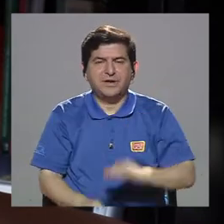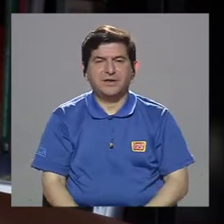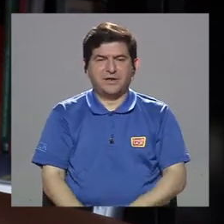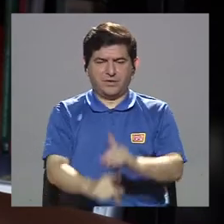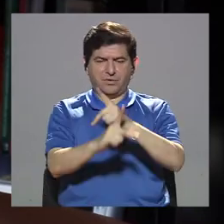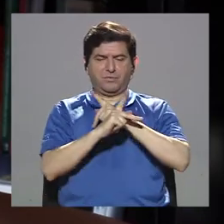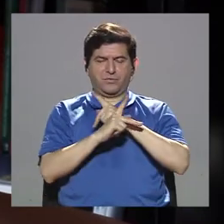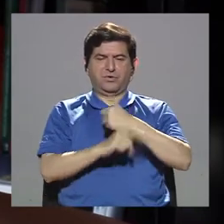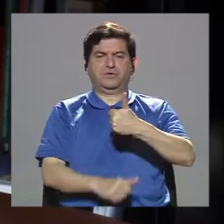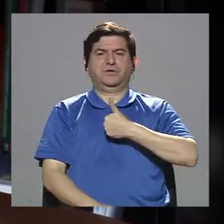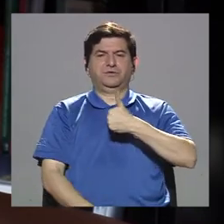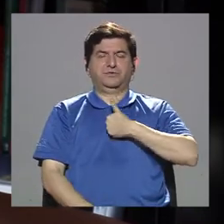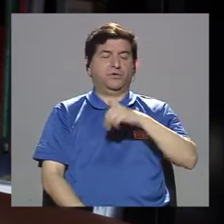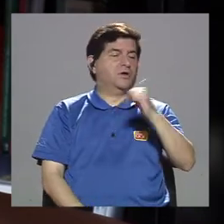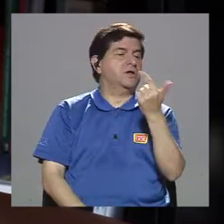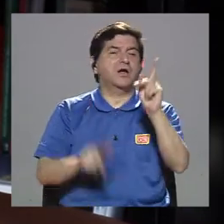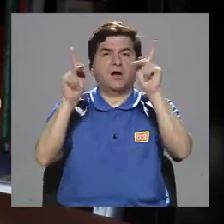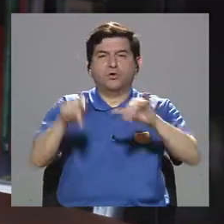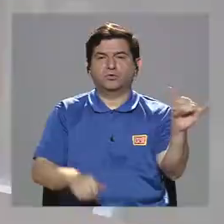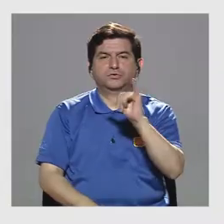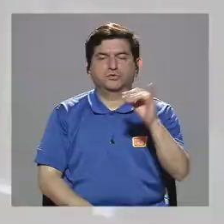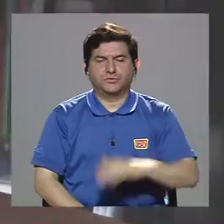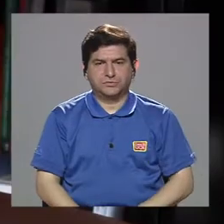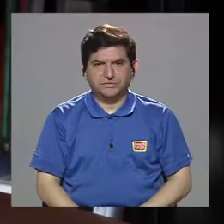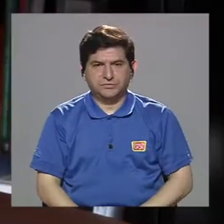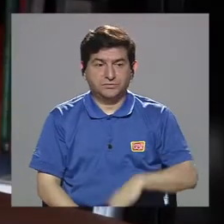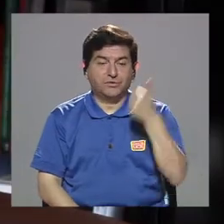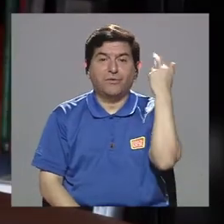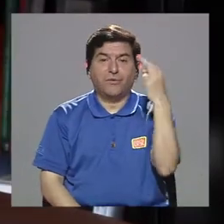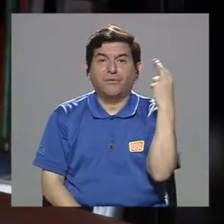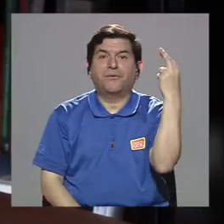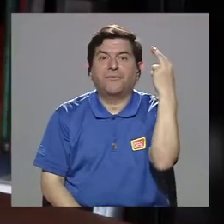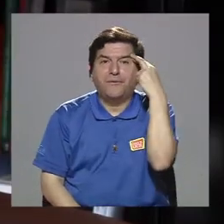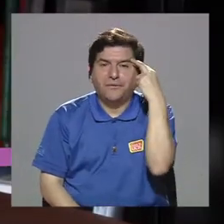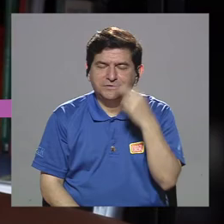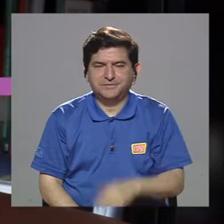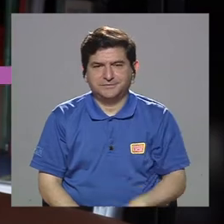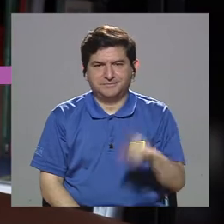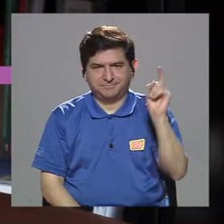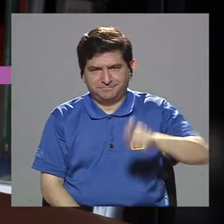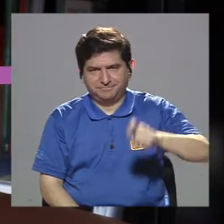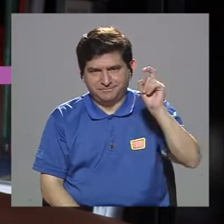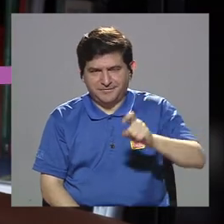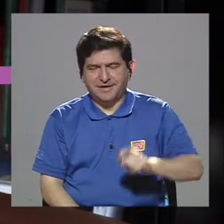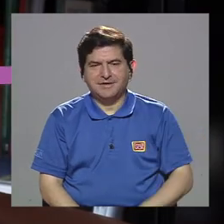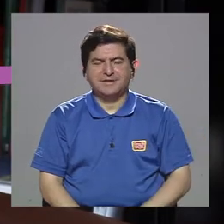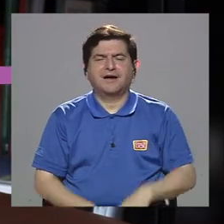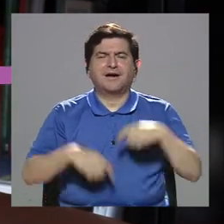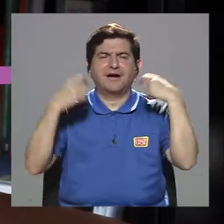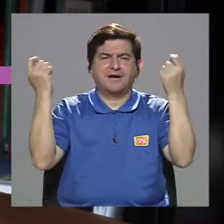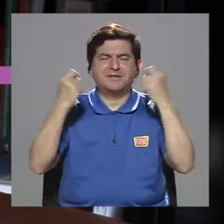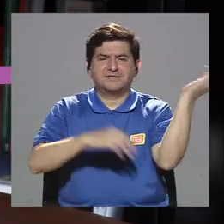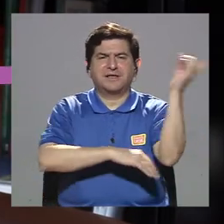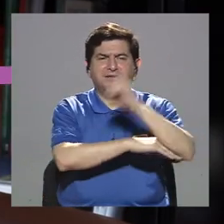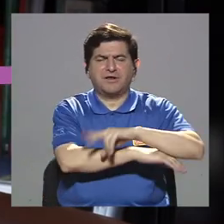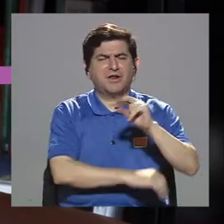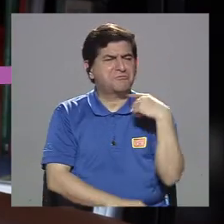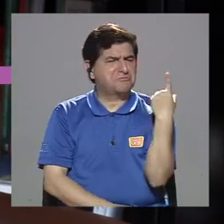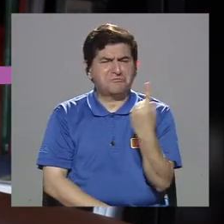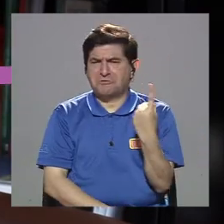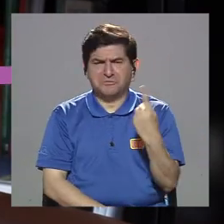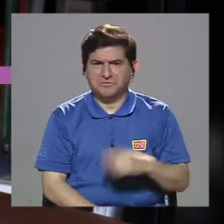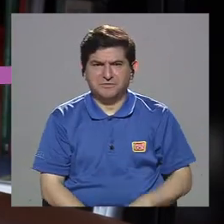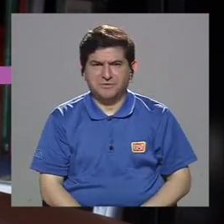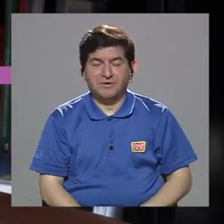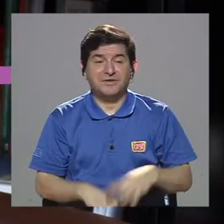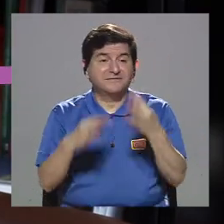a ser autoprotector y protector de otras personas. Y es otra razón por la que es necesario celebrar el día, no por celebrar el